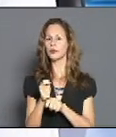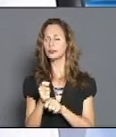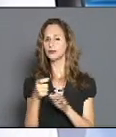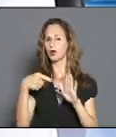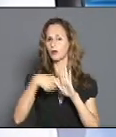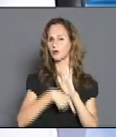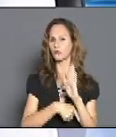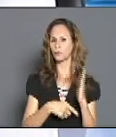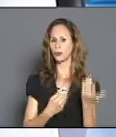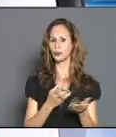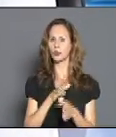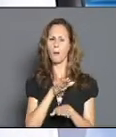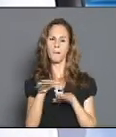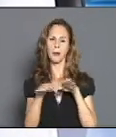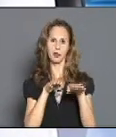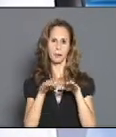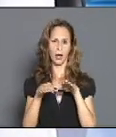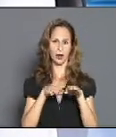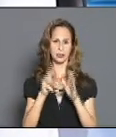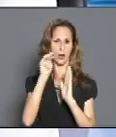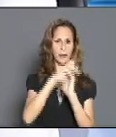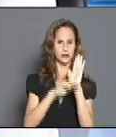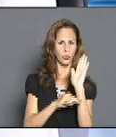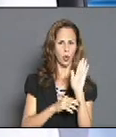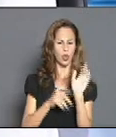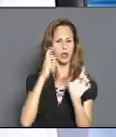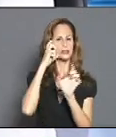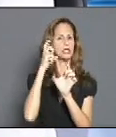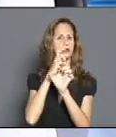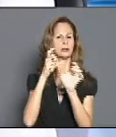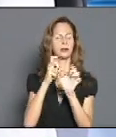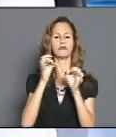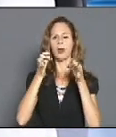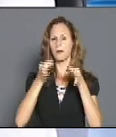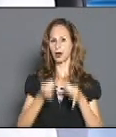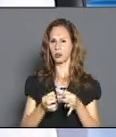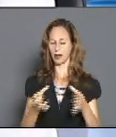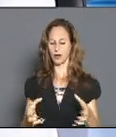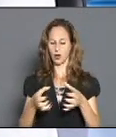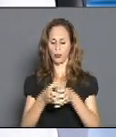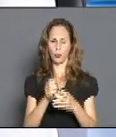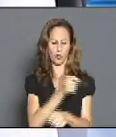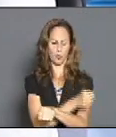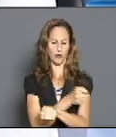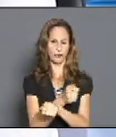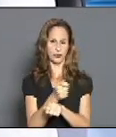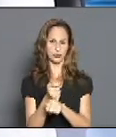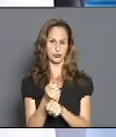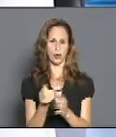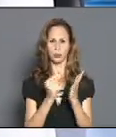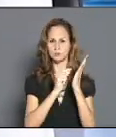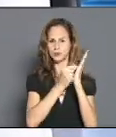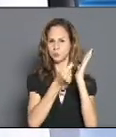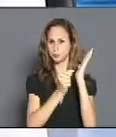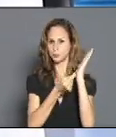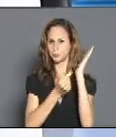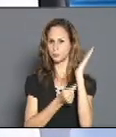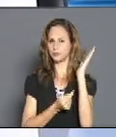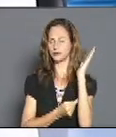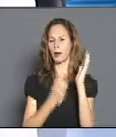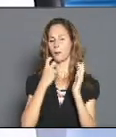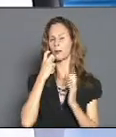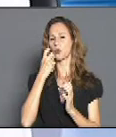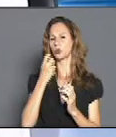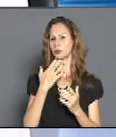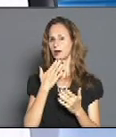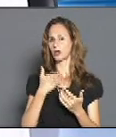la preparación académica y científica del claustro de profesores, teniendo en cuenta indicadores como la calidad de